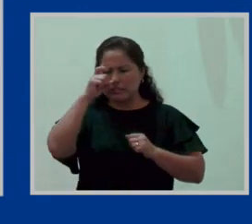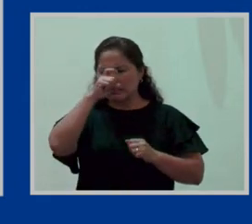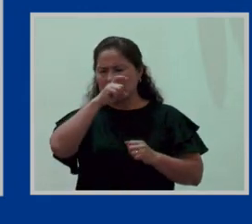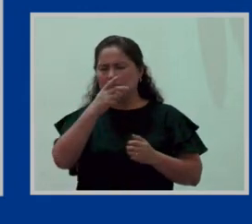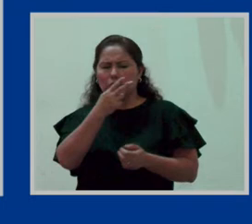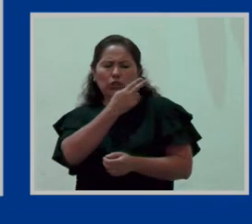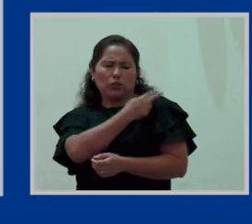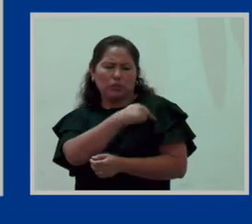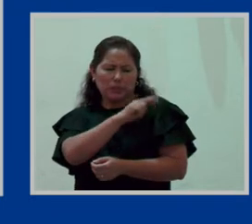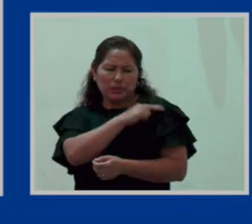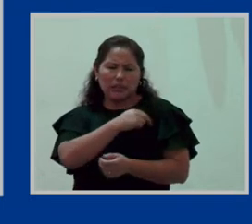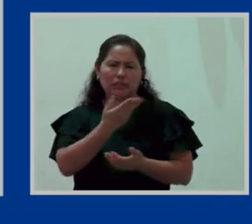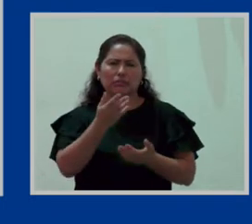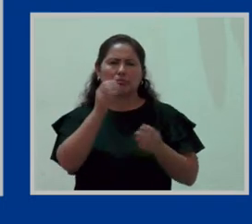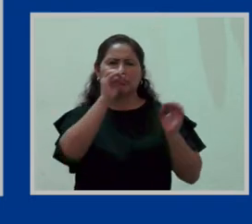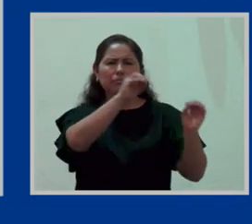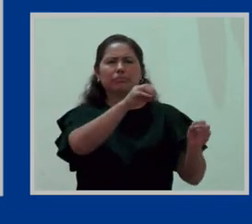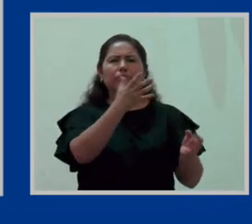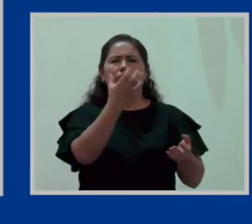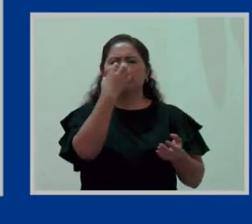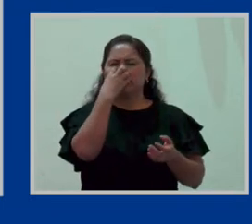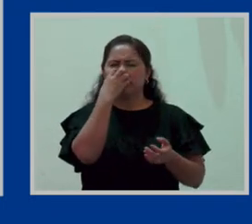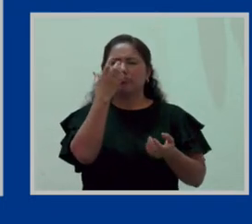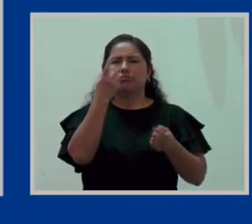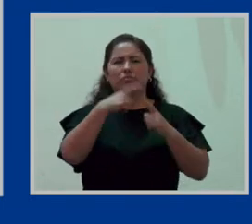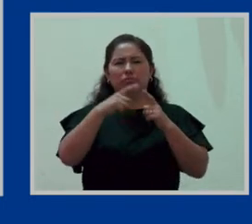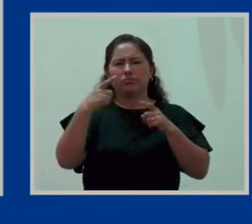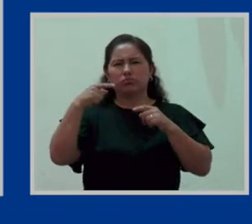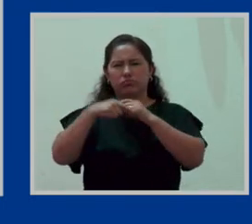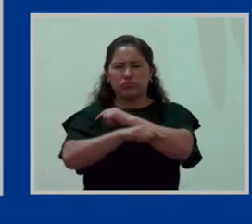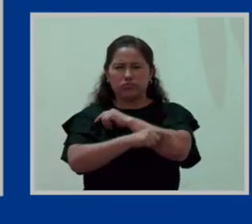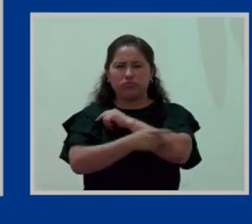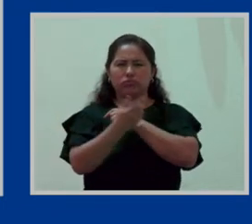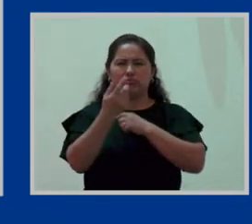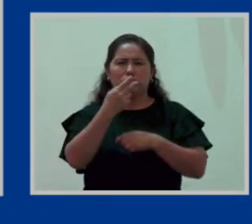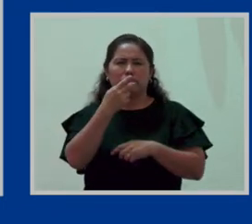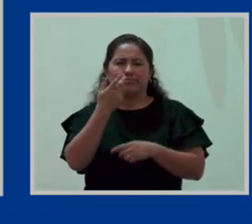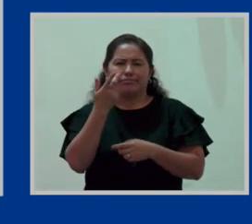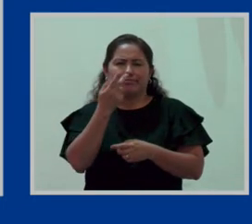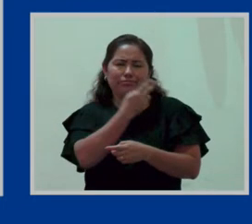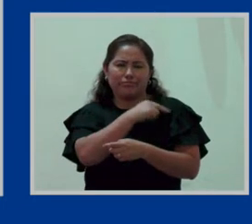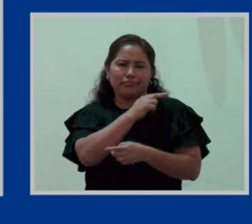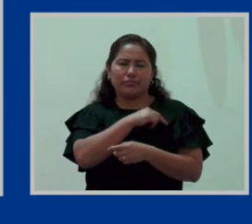sufrido un accidente grave, contenida en la ley 30.012.